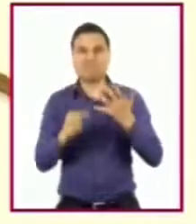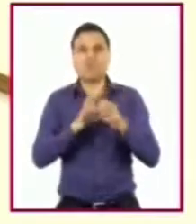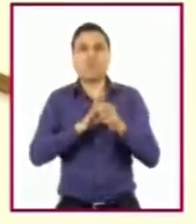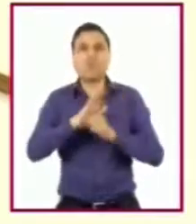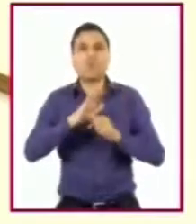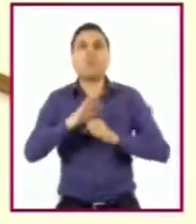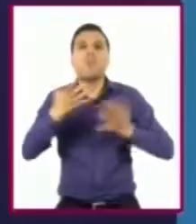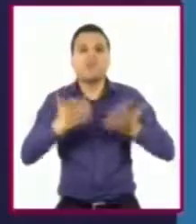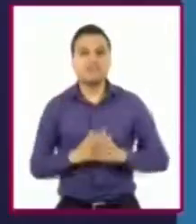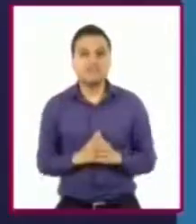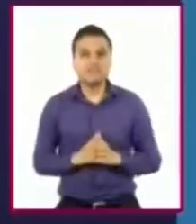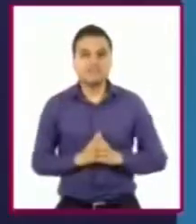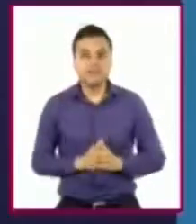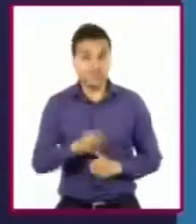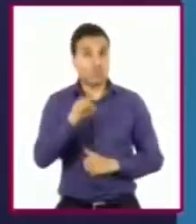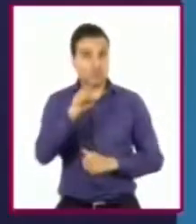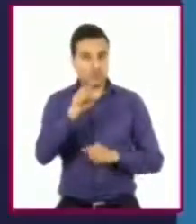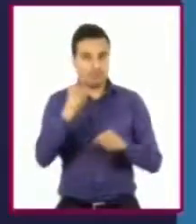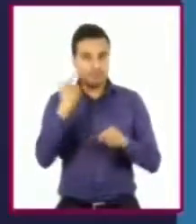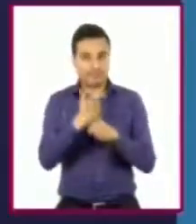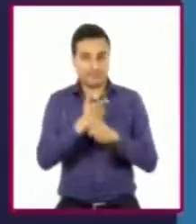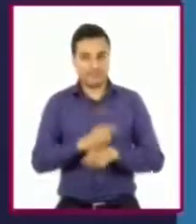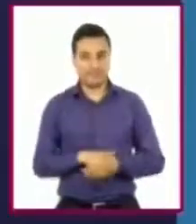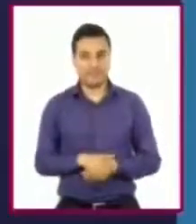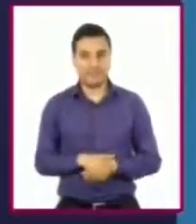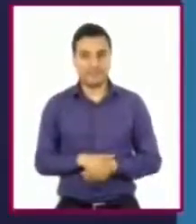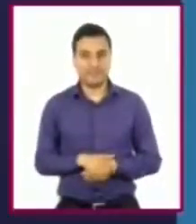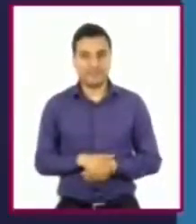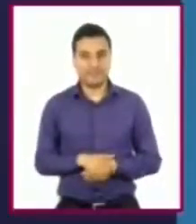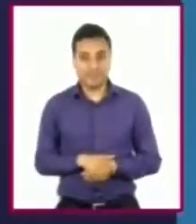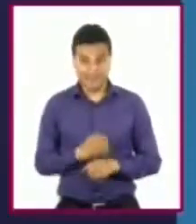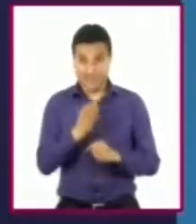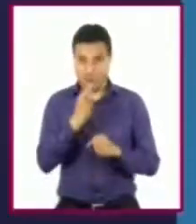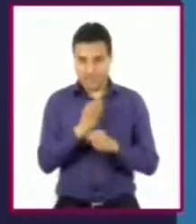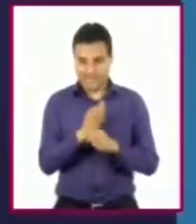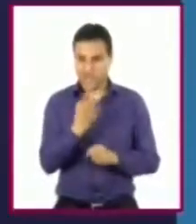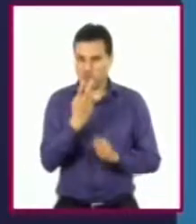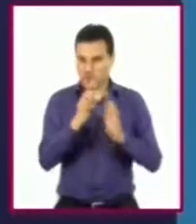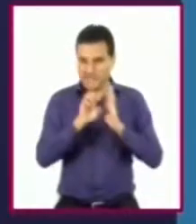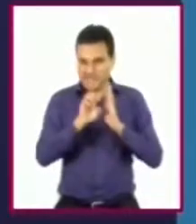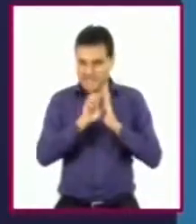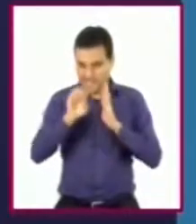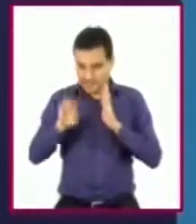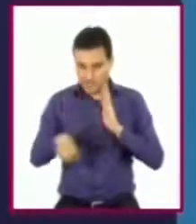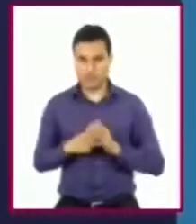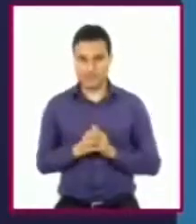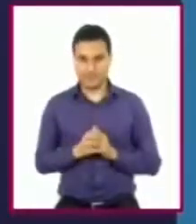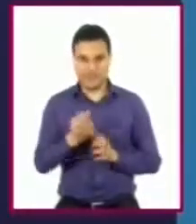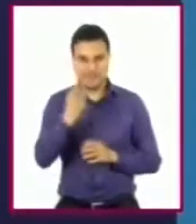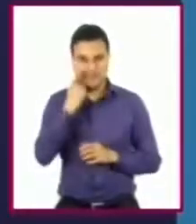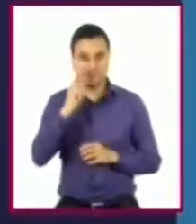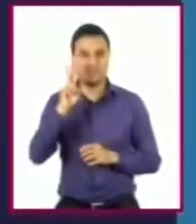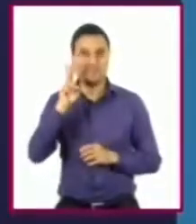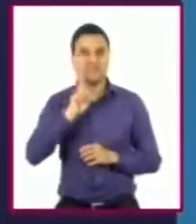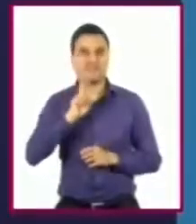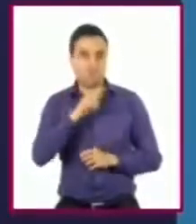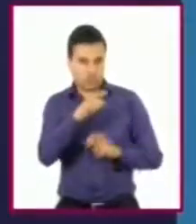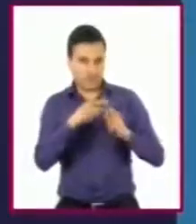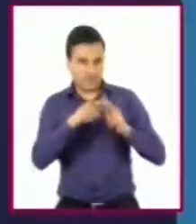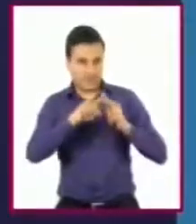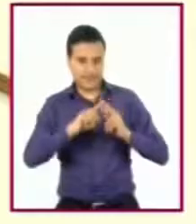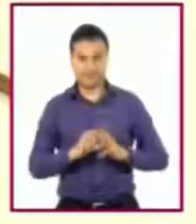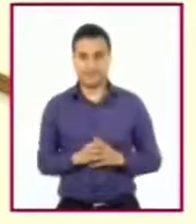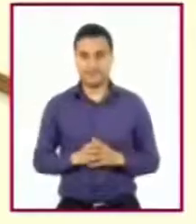capacidades. Aquí les daremos dos ejemplos. ¿Qué te parece si inicias tú, Euriel?